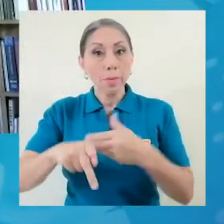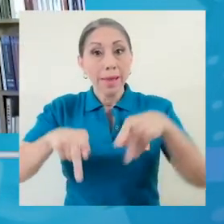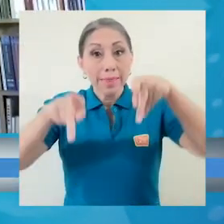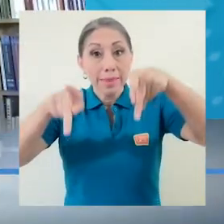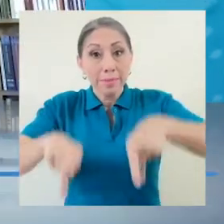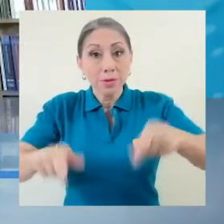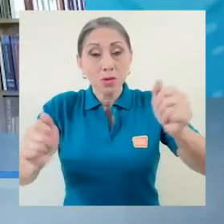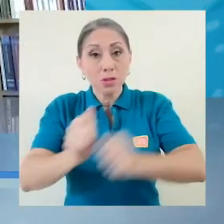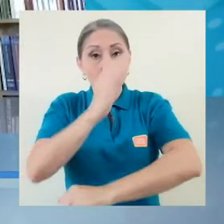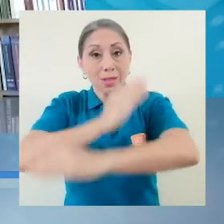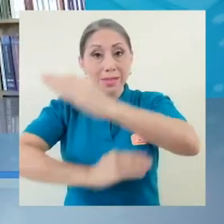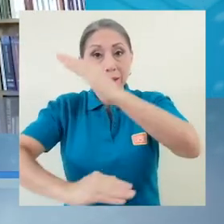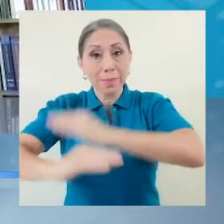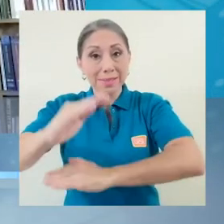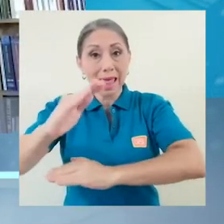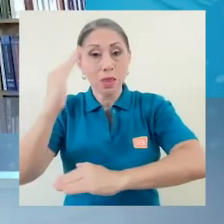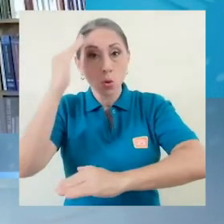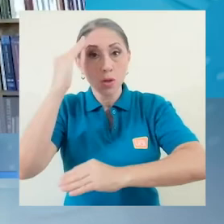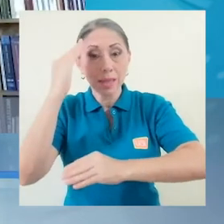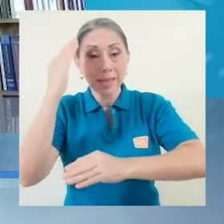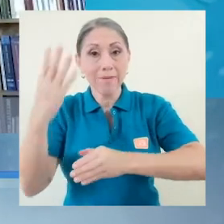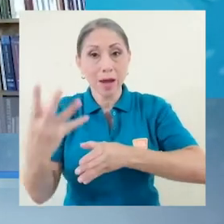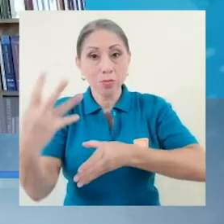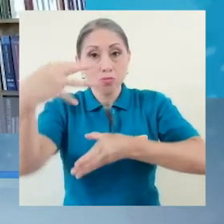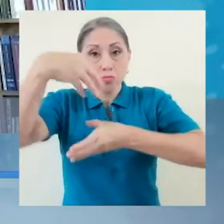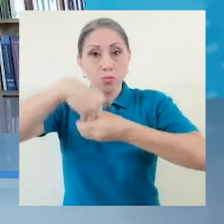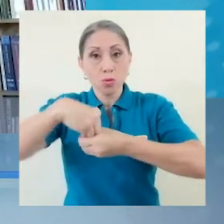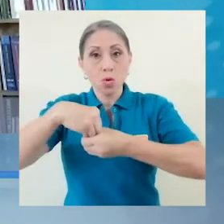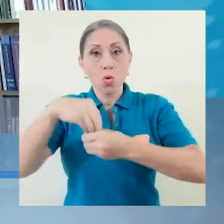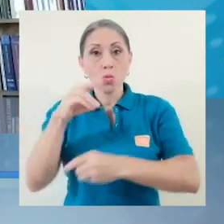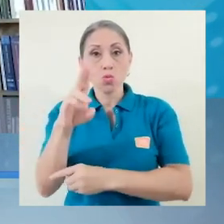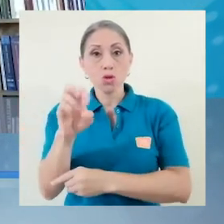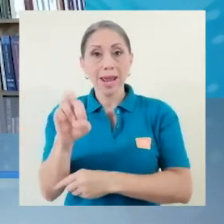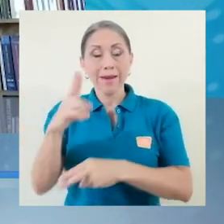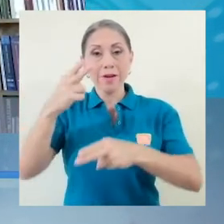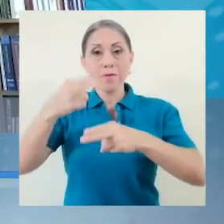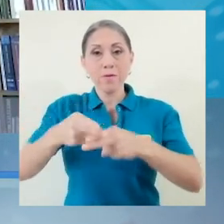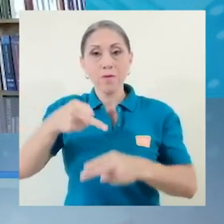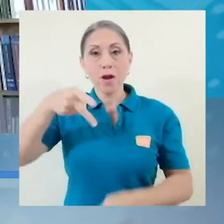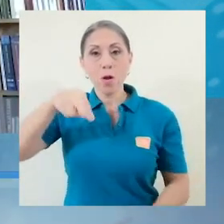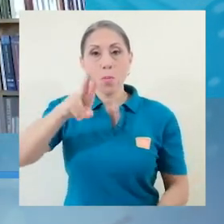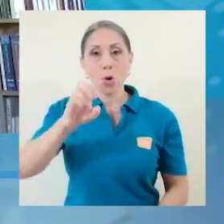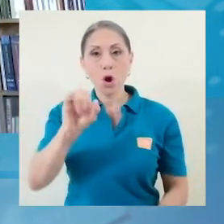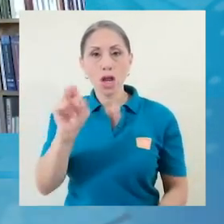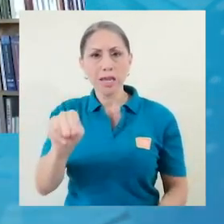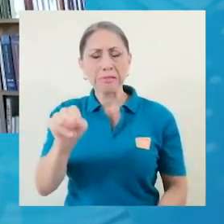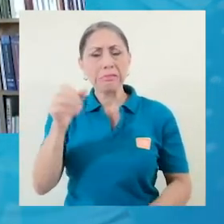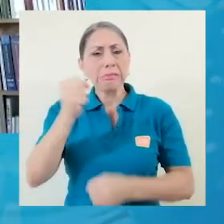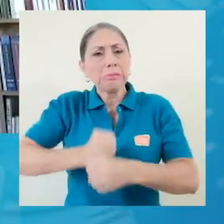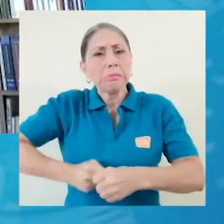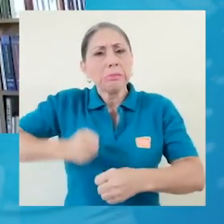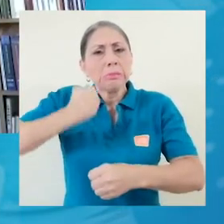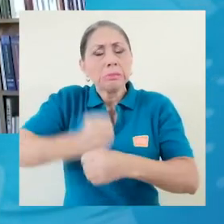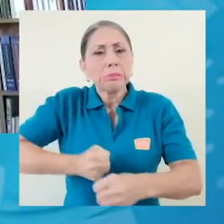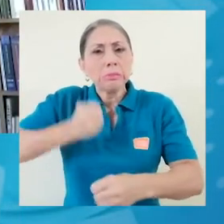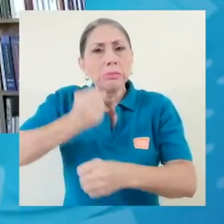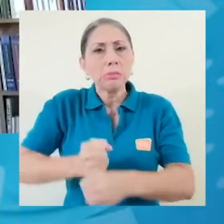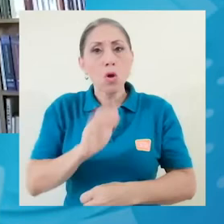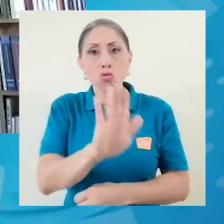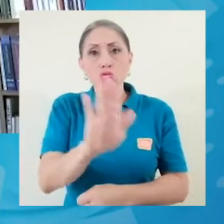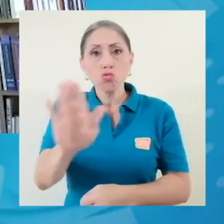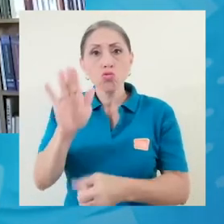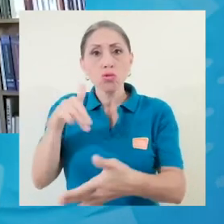Programa de Inclusión de Personas con Discapacidad Cognitiva de la UCR Pro-In ha trabajado intensamente para que sus